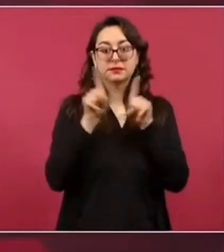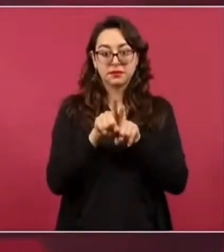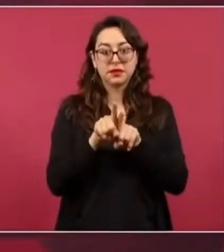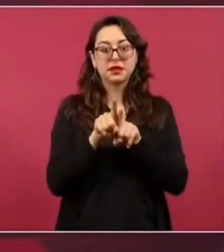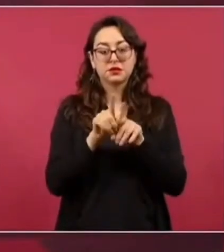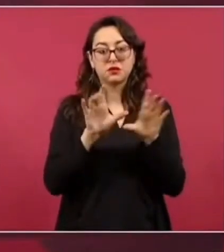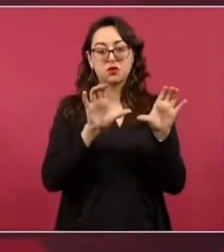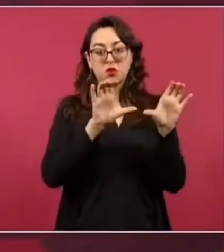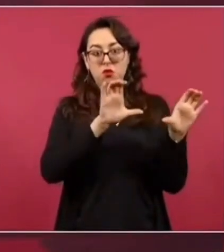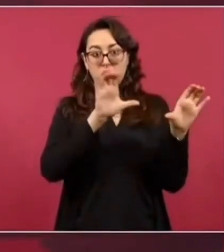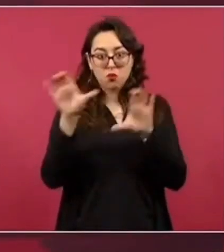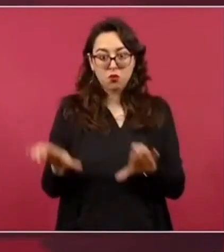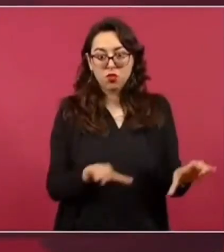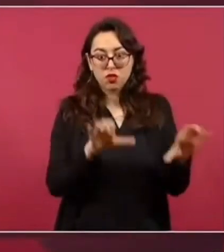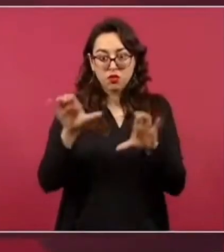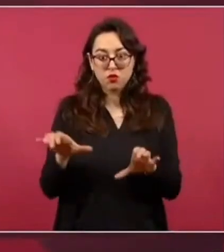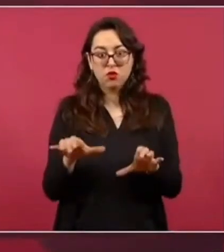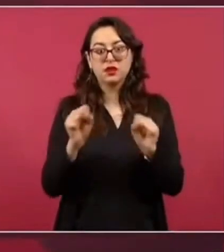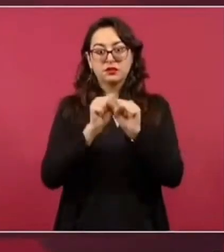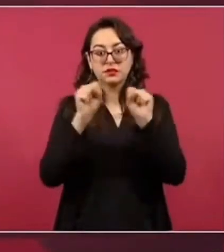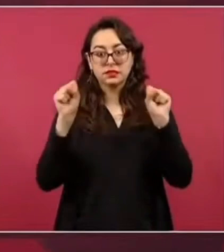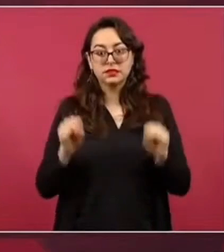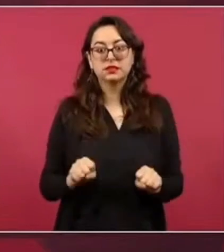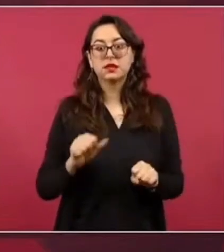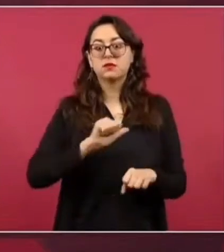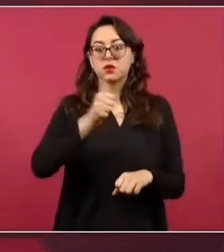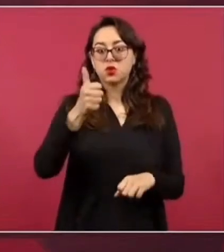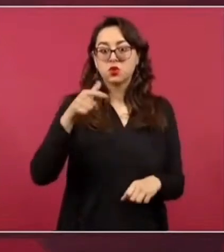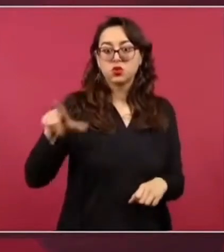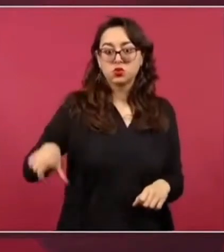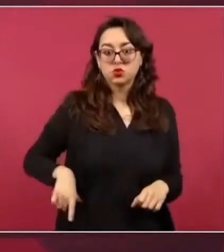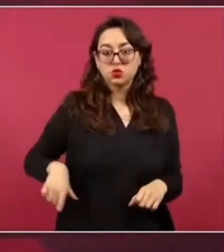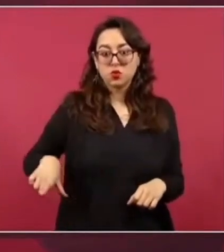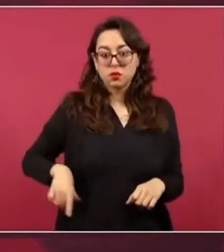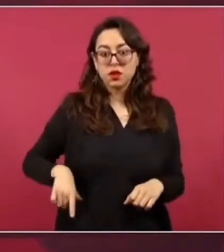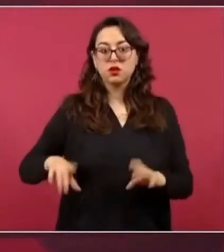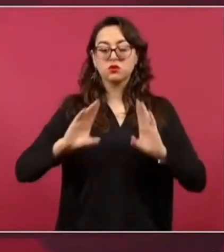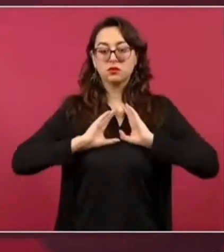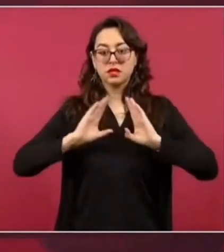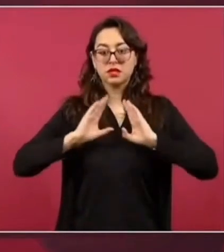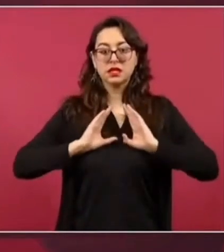a fuerzas armadas